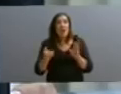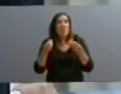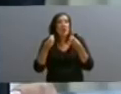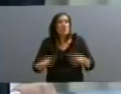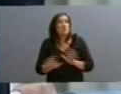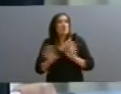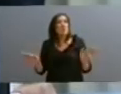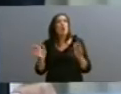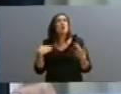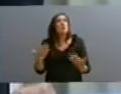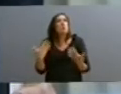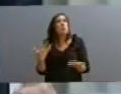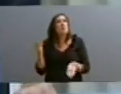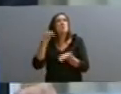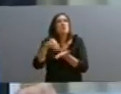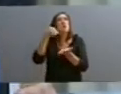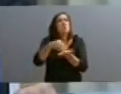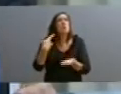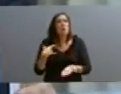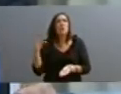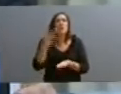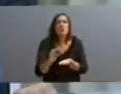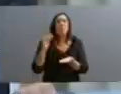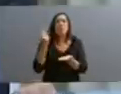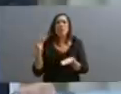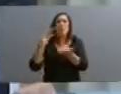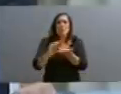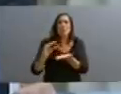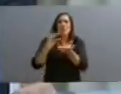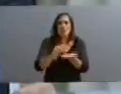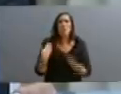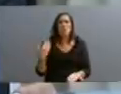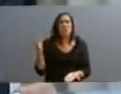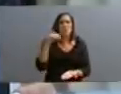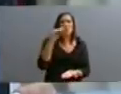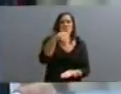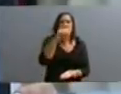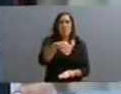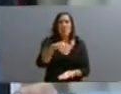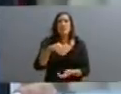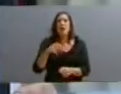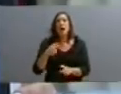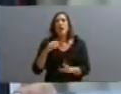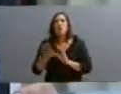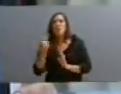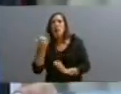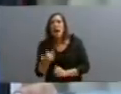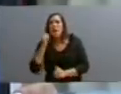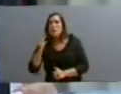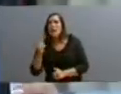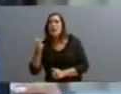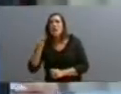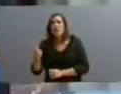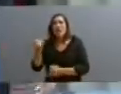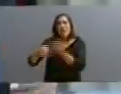que se puede seguir invirtiendo. Y además, el riesgo de refinanciación del sector privado, la deuda que éste